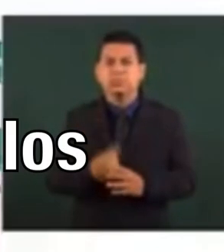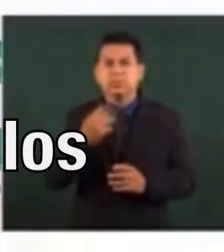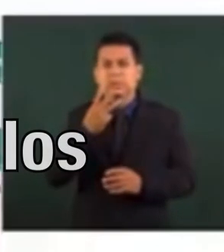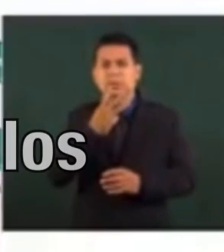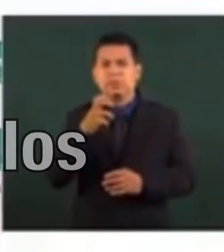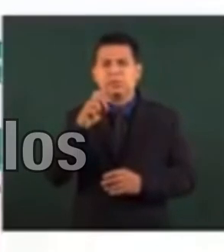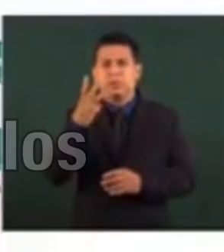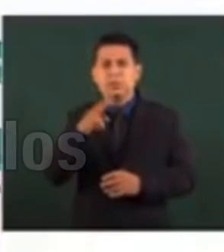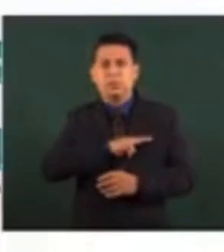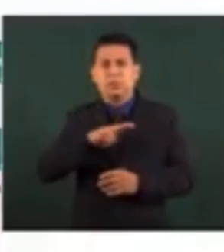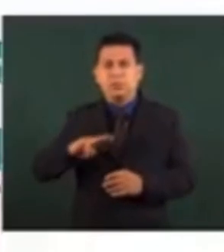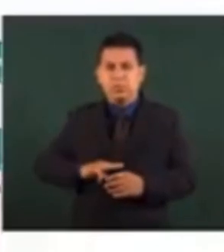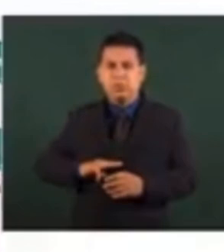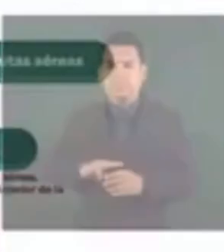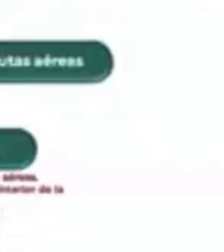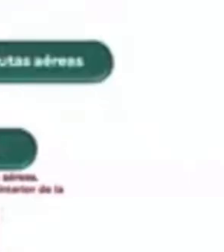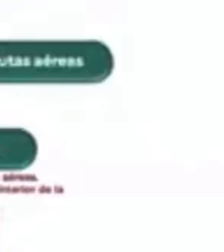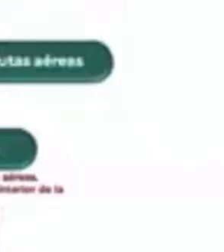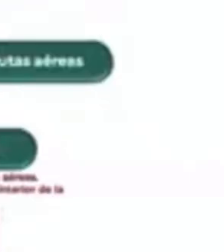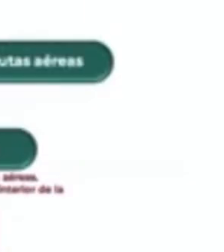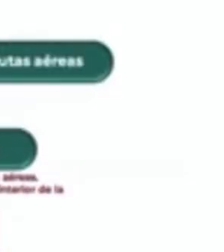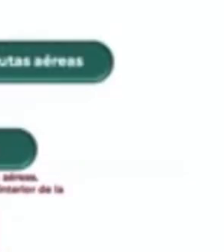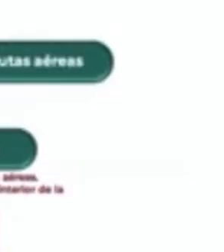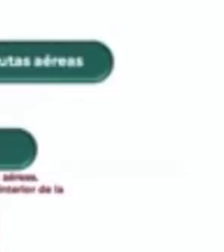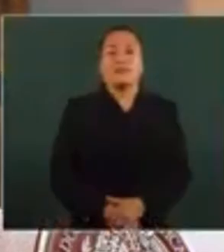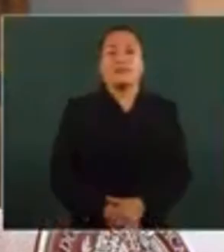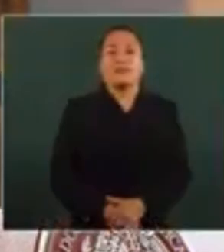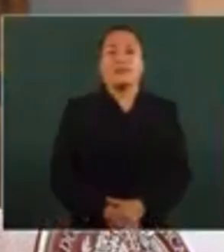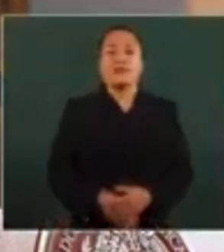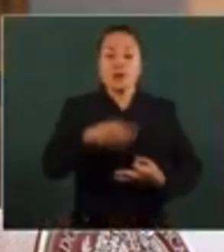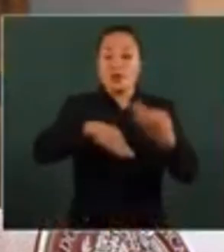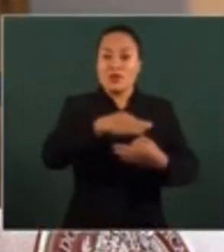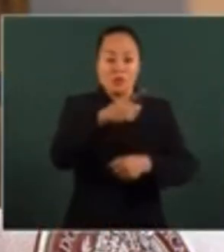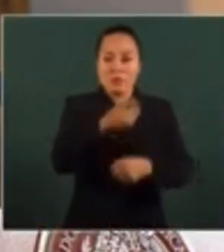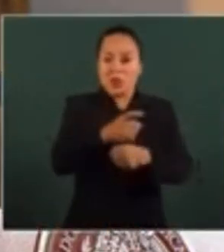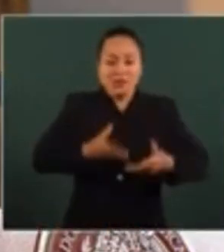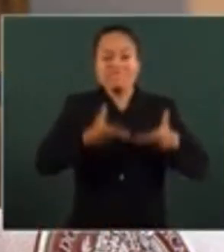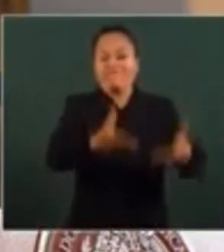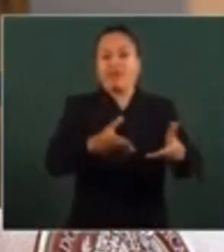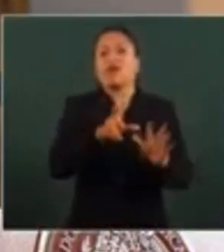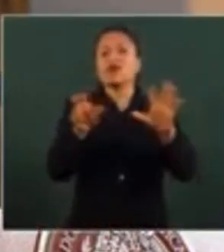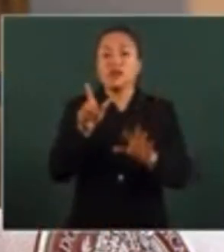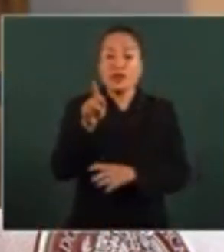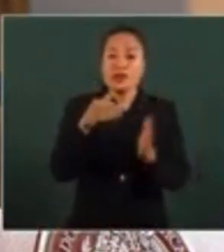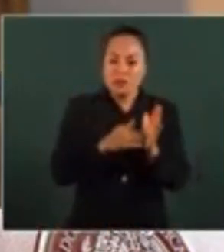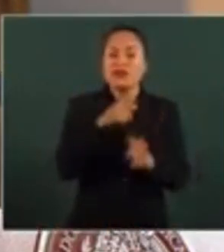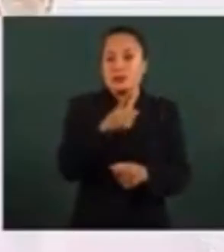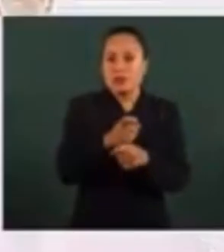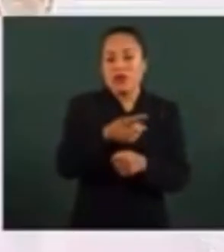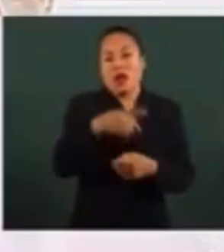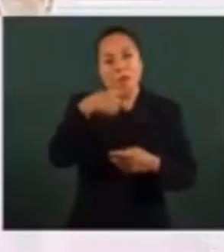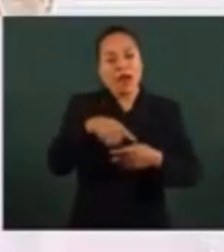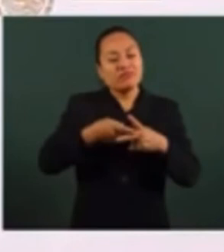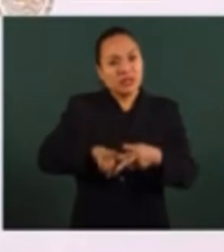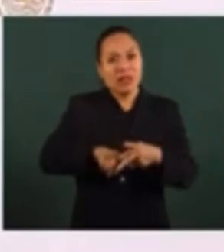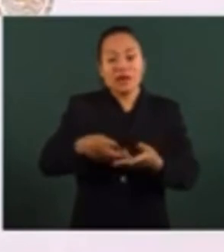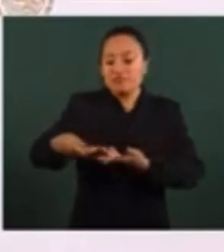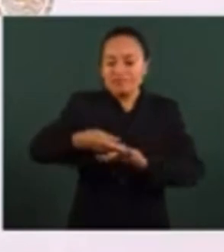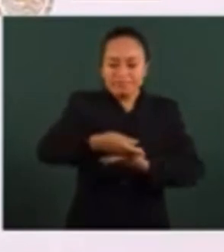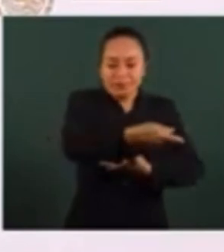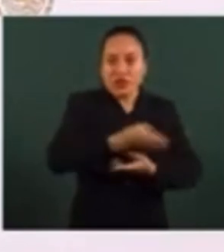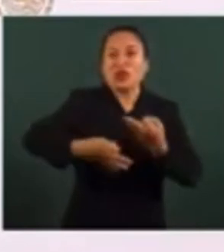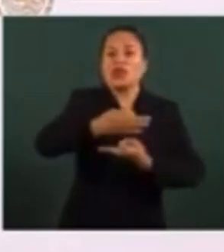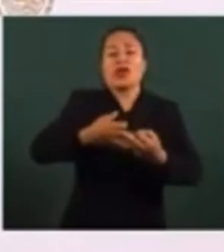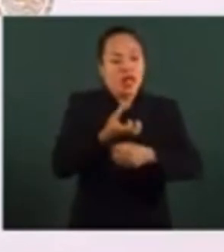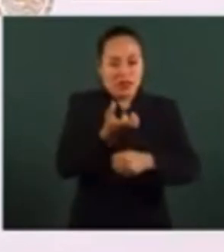municipios esa distribución para la aplicación de la vacuna. Se tomó esa decisión de iniciar en todos